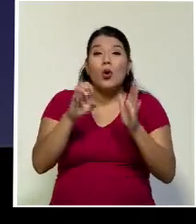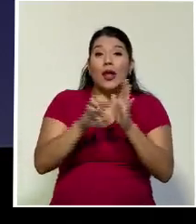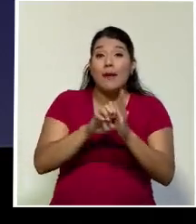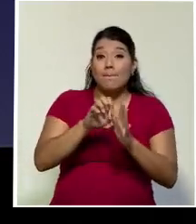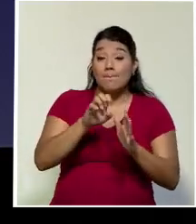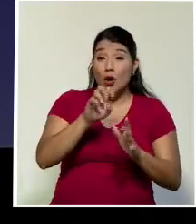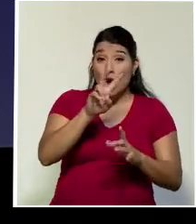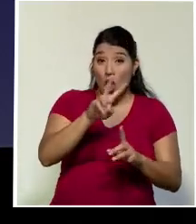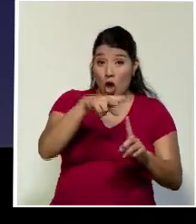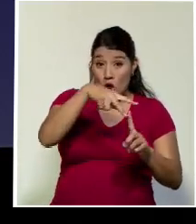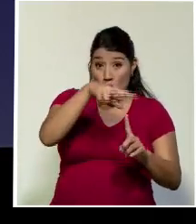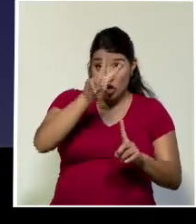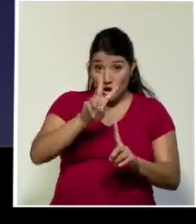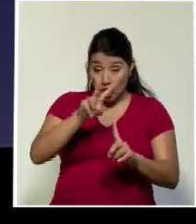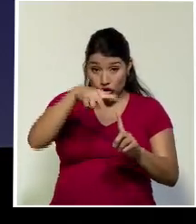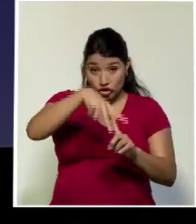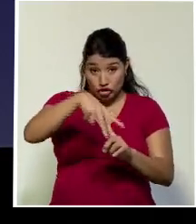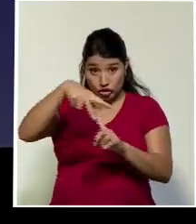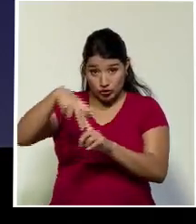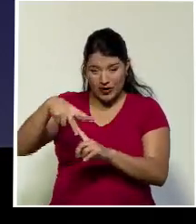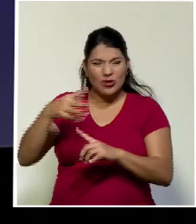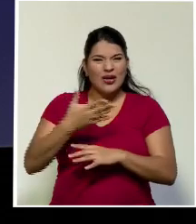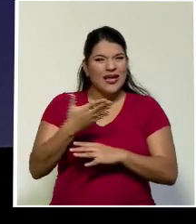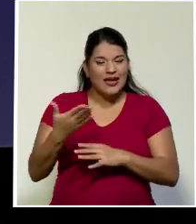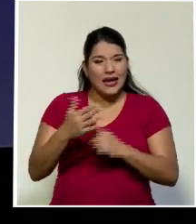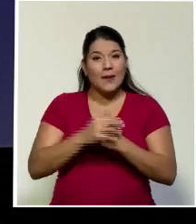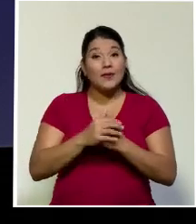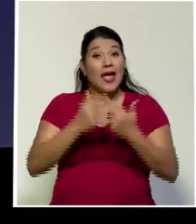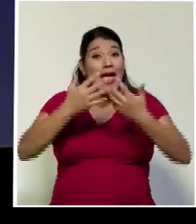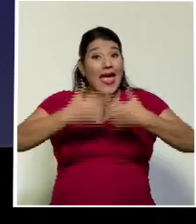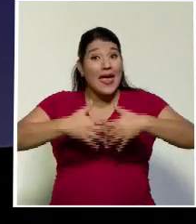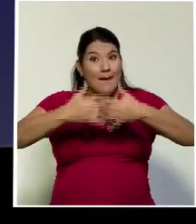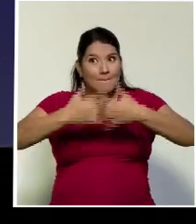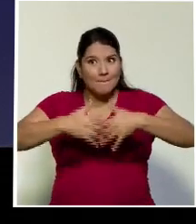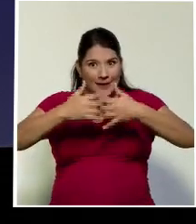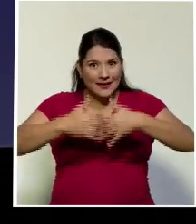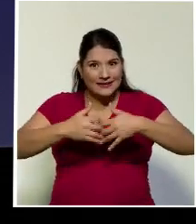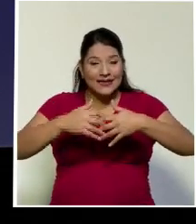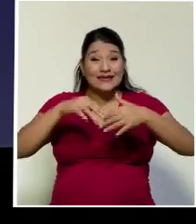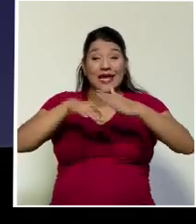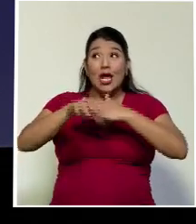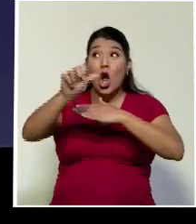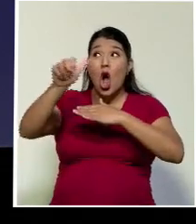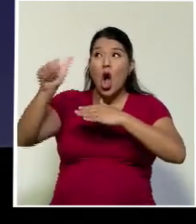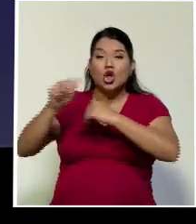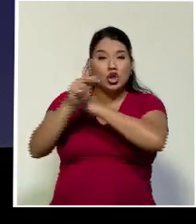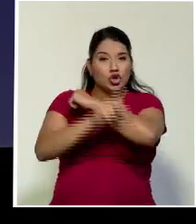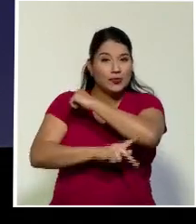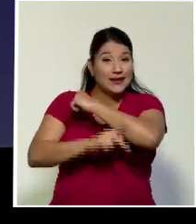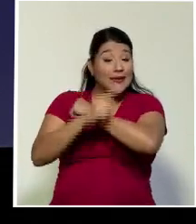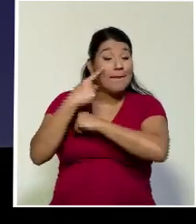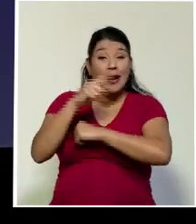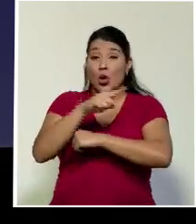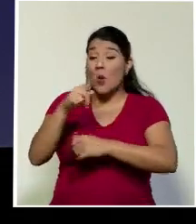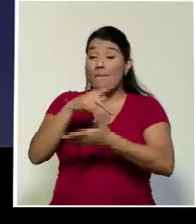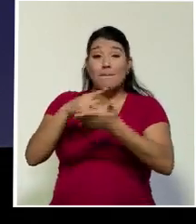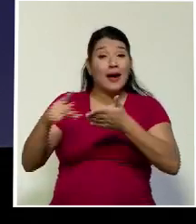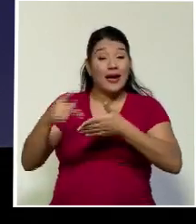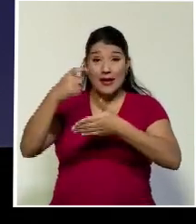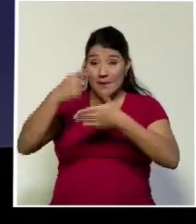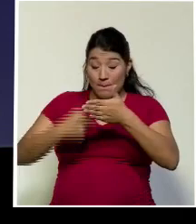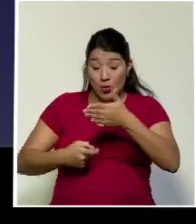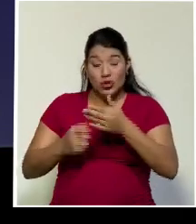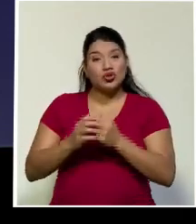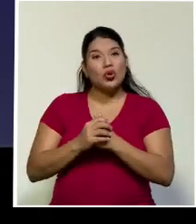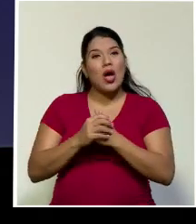a que el uso de compañías offshore para pagar salarios de alta gerencia y eludir el impuesto de la renta, me